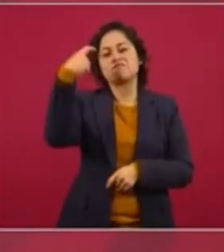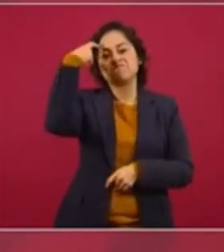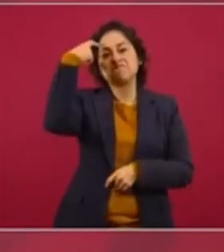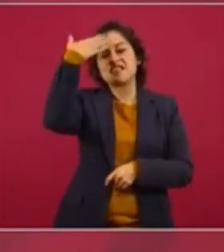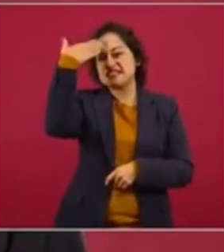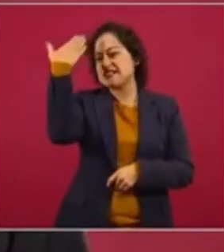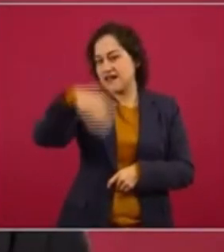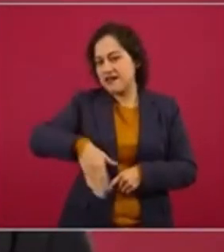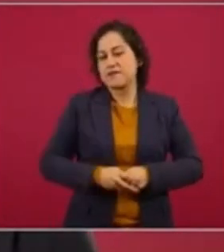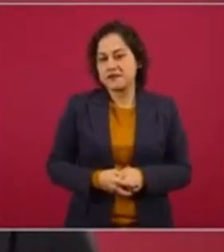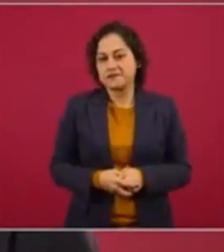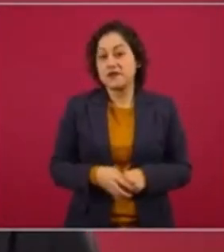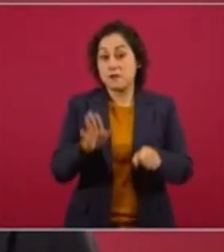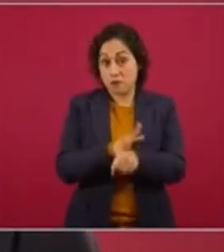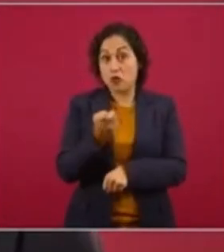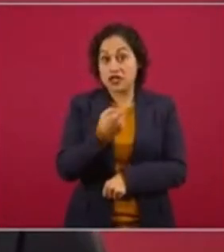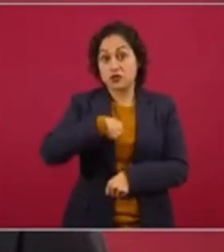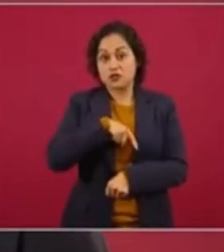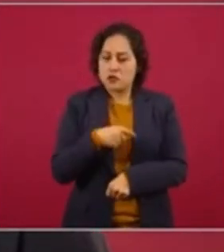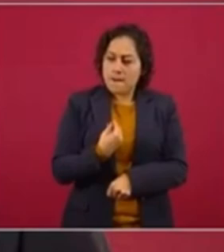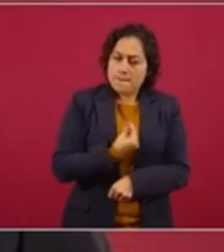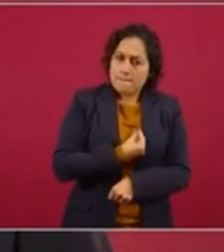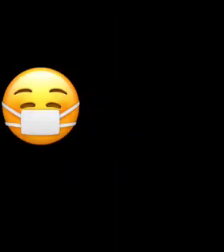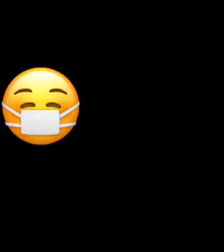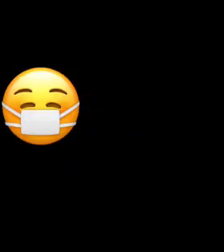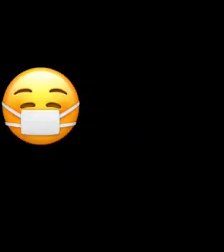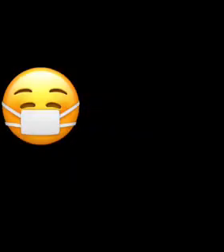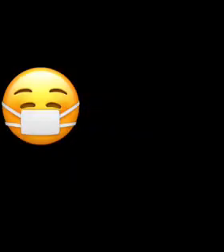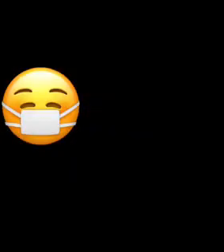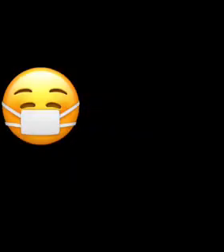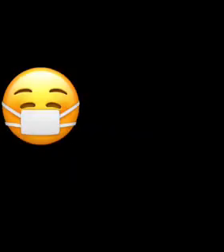y por eso estamos resistiendo y vamos a seguir resistiendo